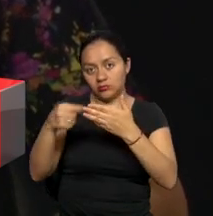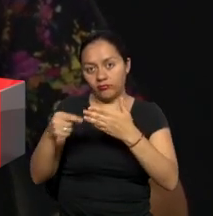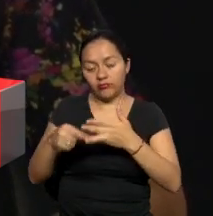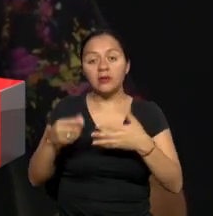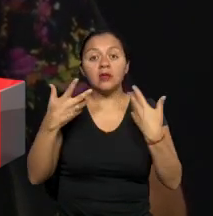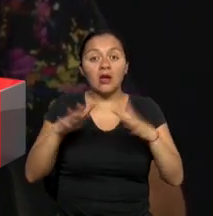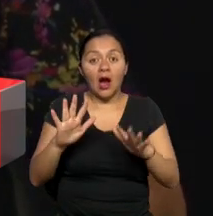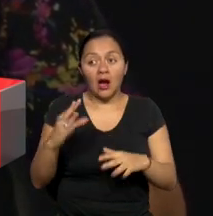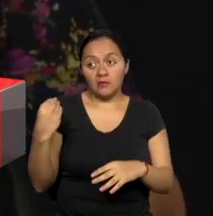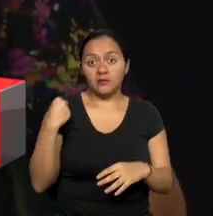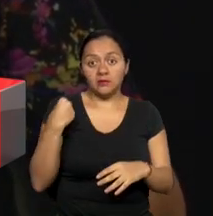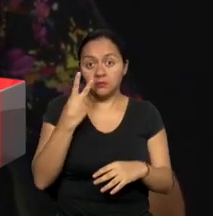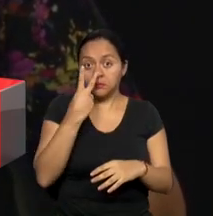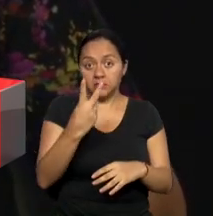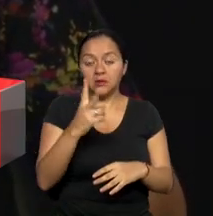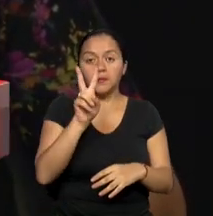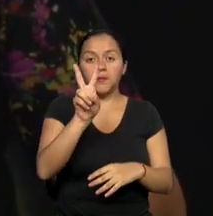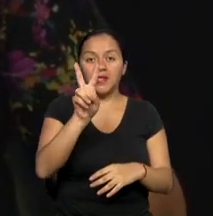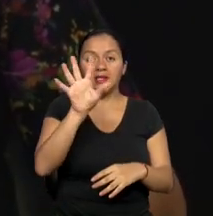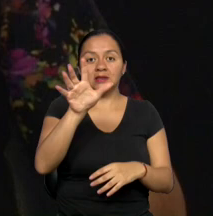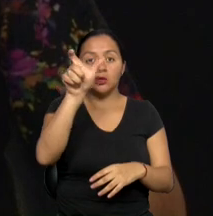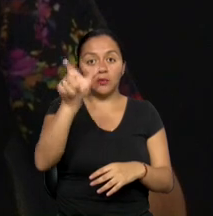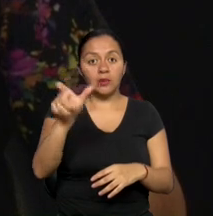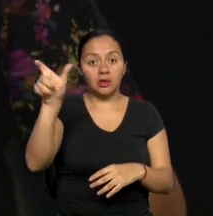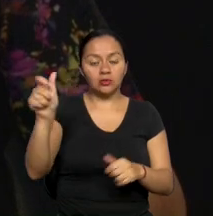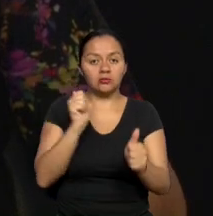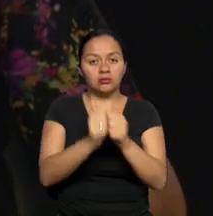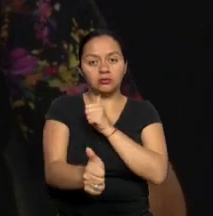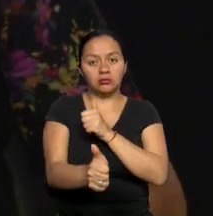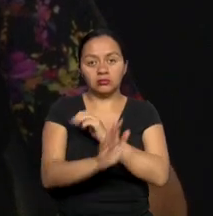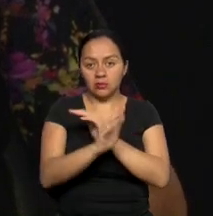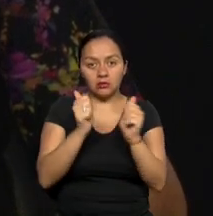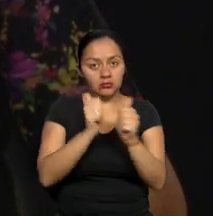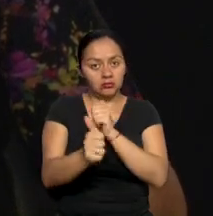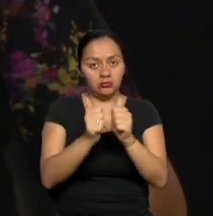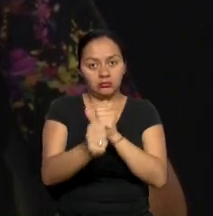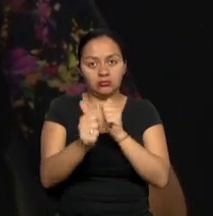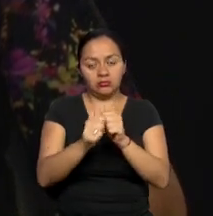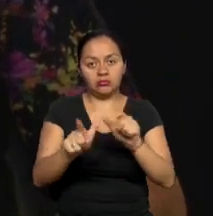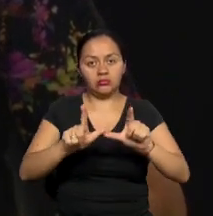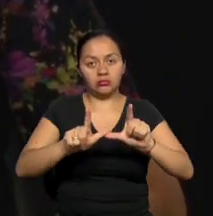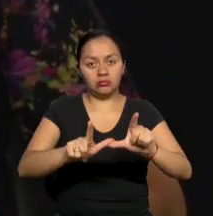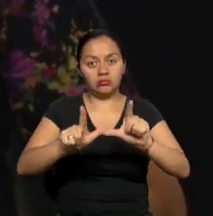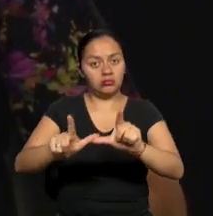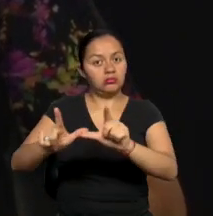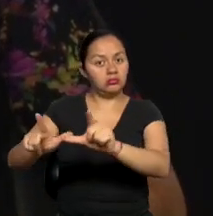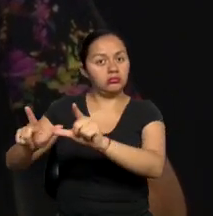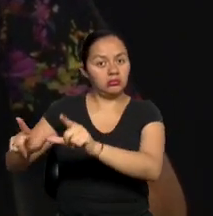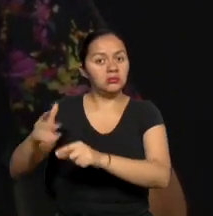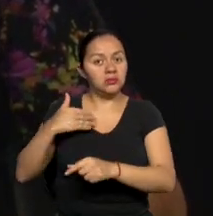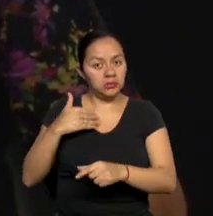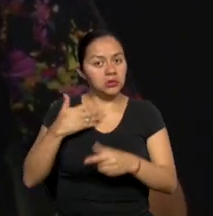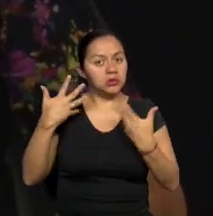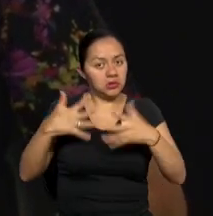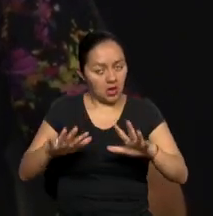conocimiento de que ya hay más de 25 personas que han obtenido su certificación de competencias laborales.